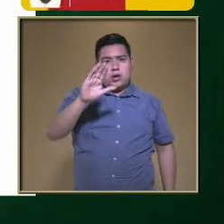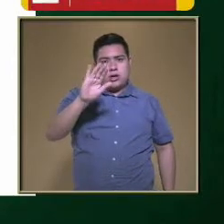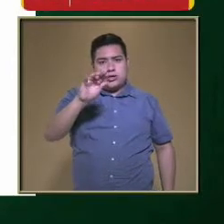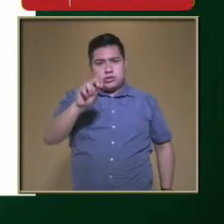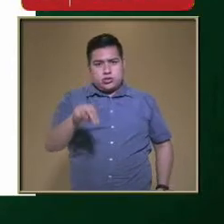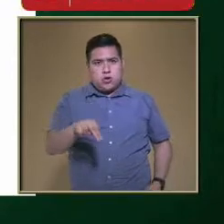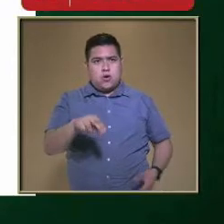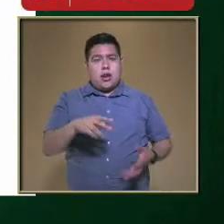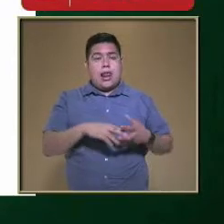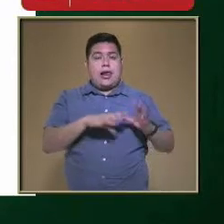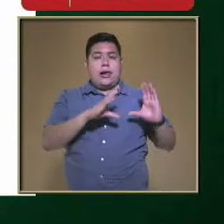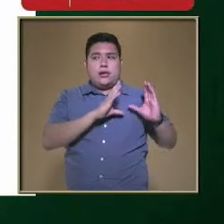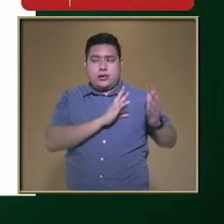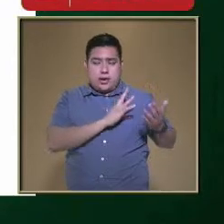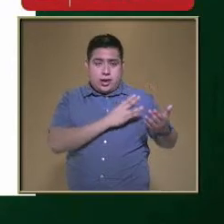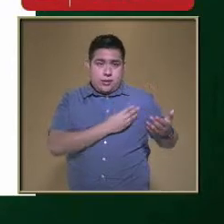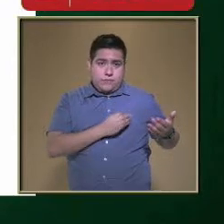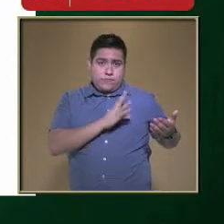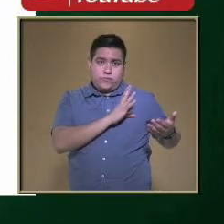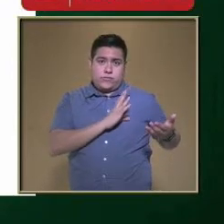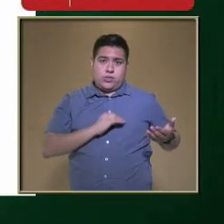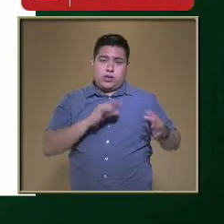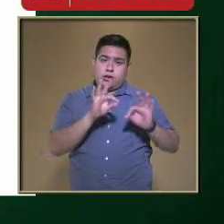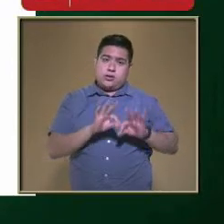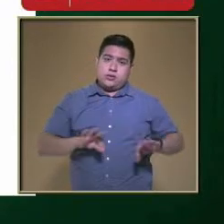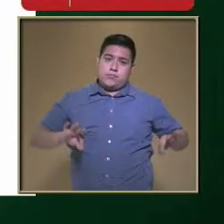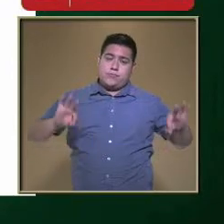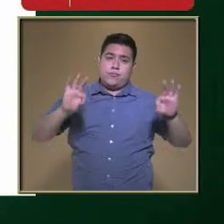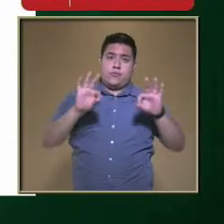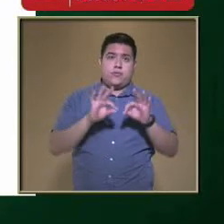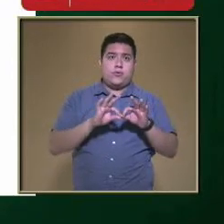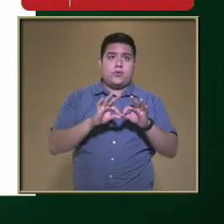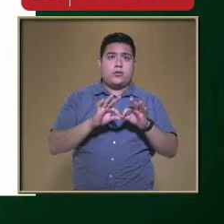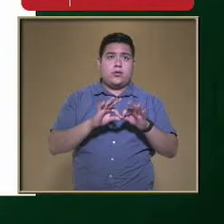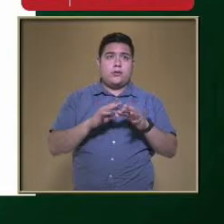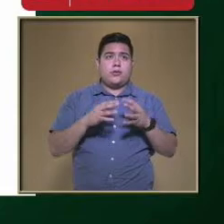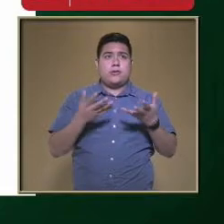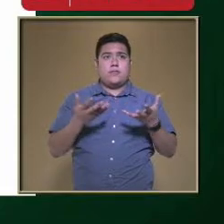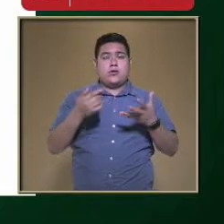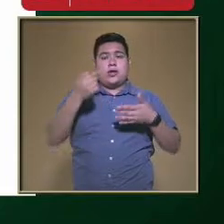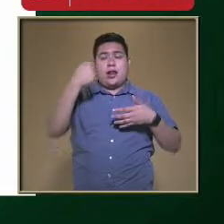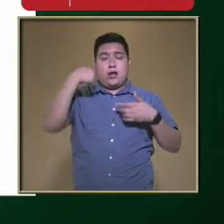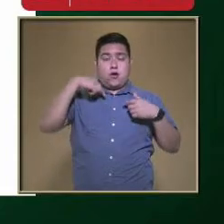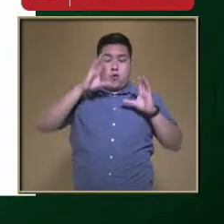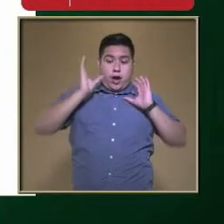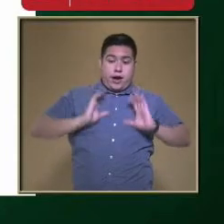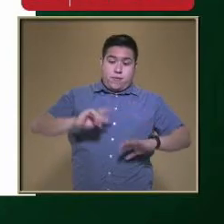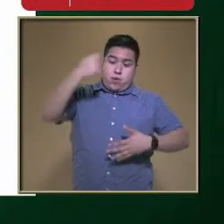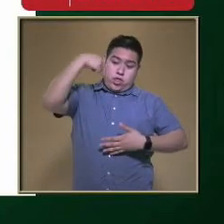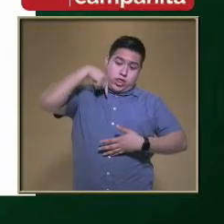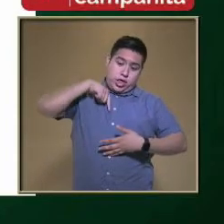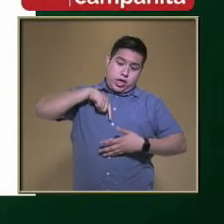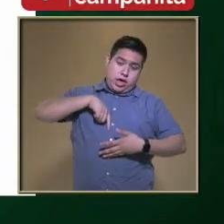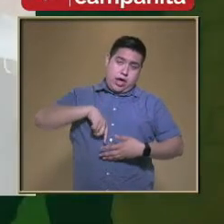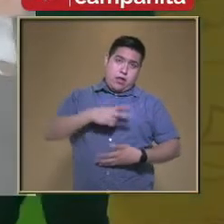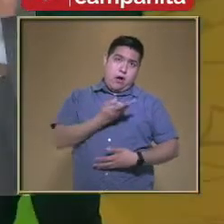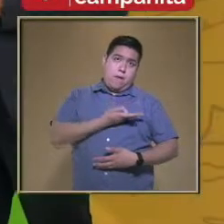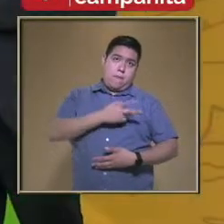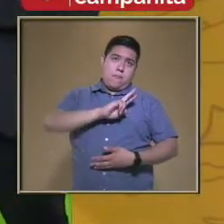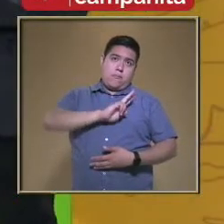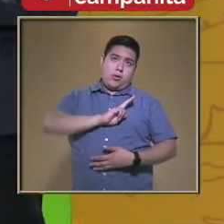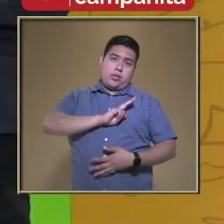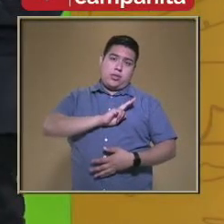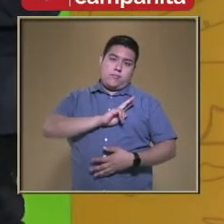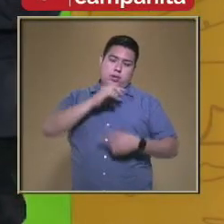materna Además de nutrirnos Es muy importante Que se realice Porque llegan anticuerpos Es decir Proteínas O sustancias Que van a servir